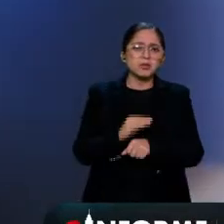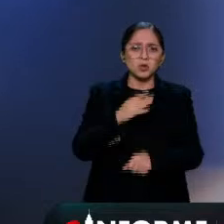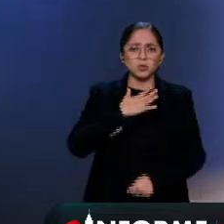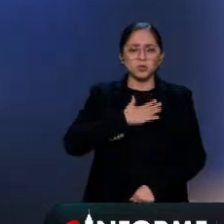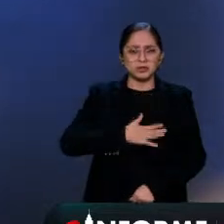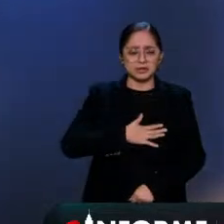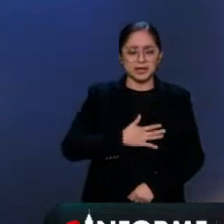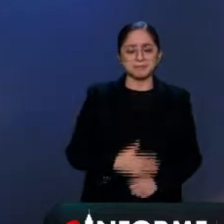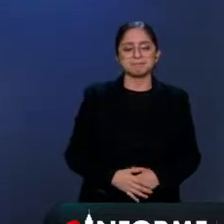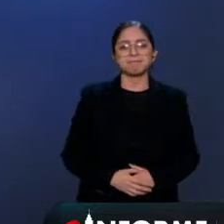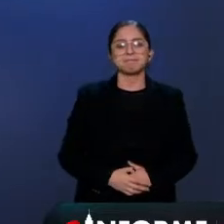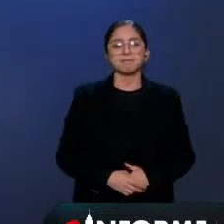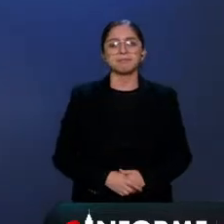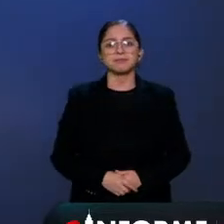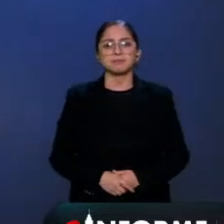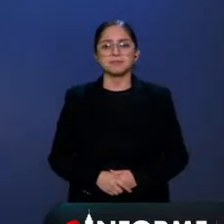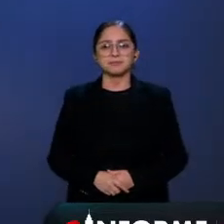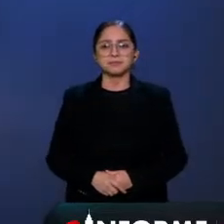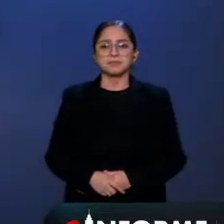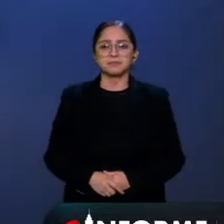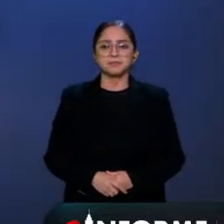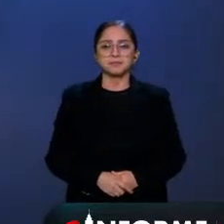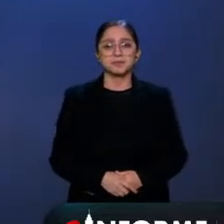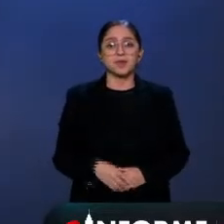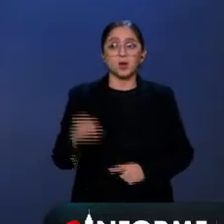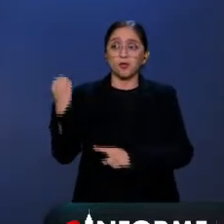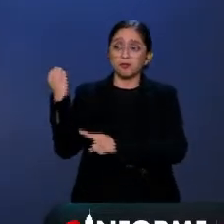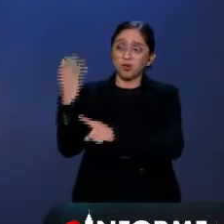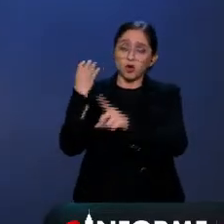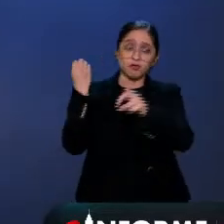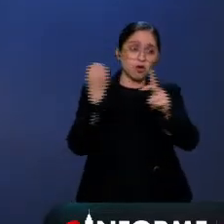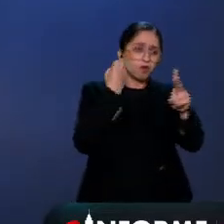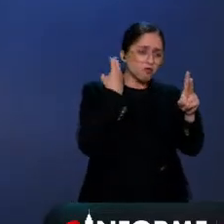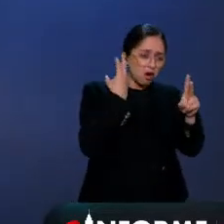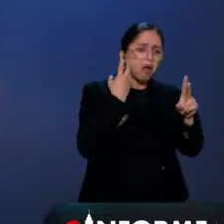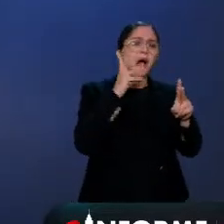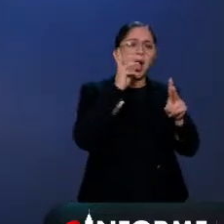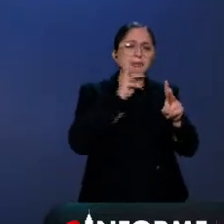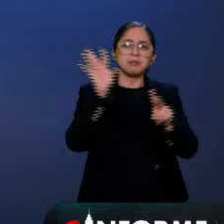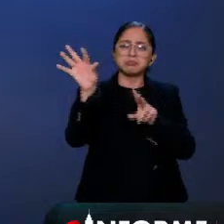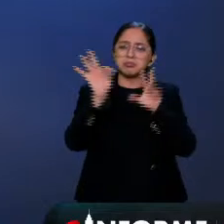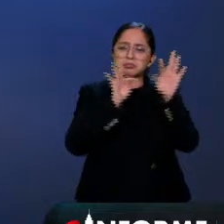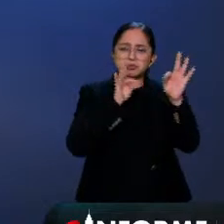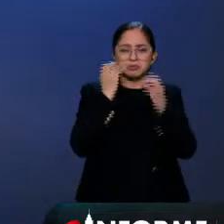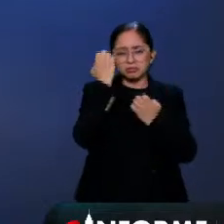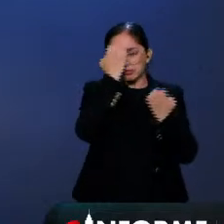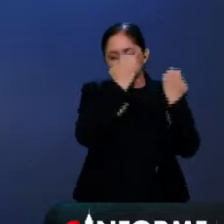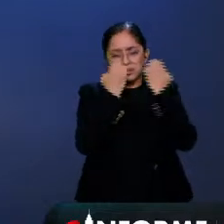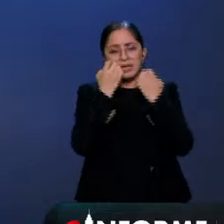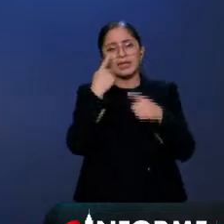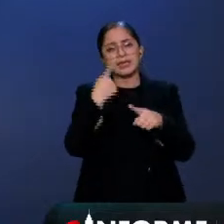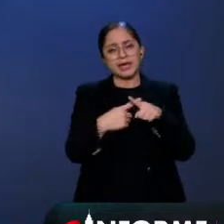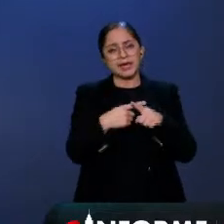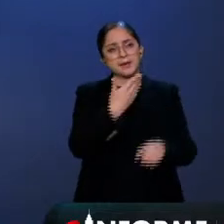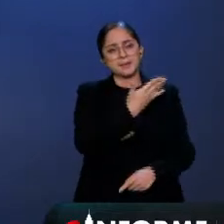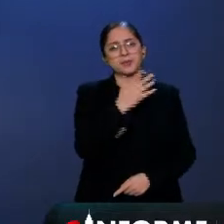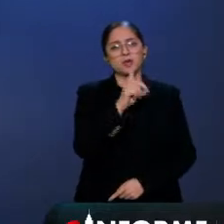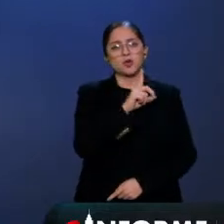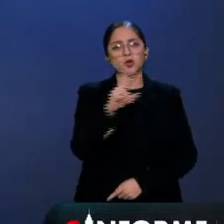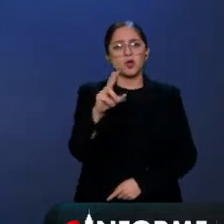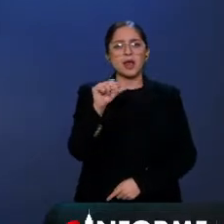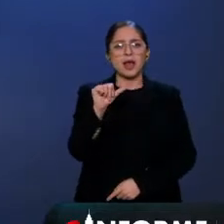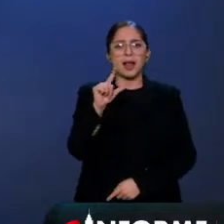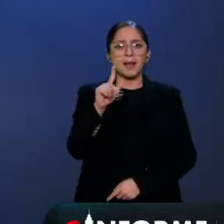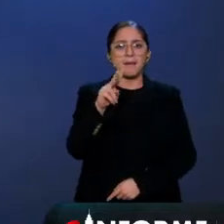Pues bueno, vamos a analizar lo dicho en estos foros de Parlamento Abierto sobre la reforma electoral con el doctor Álvaro Arreola, es